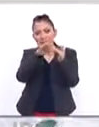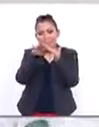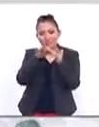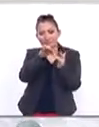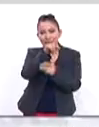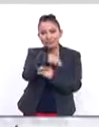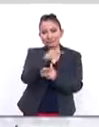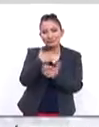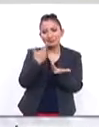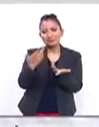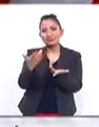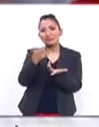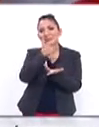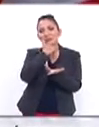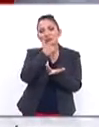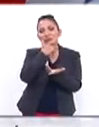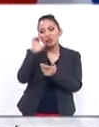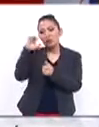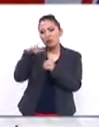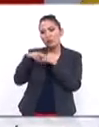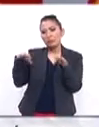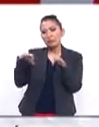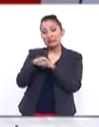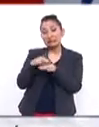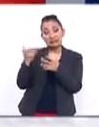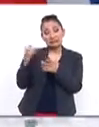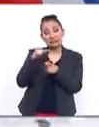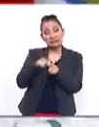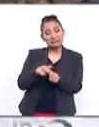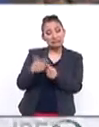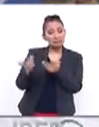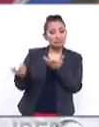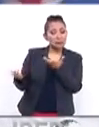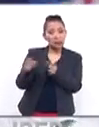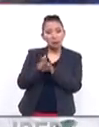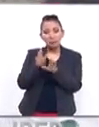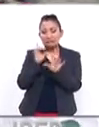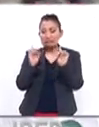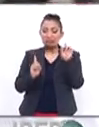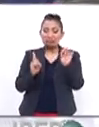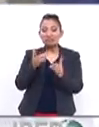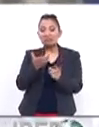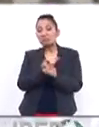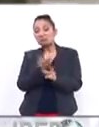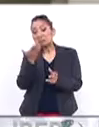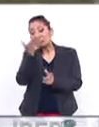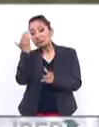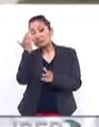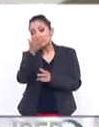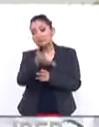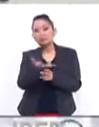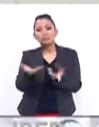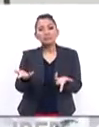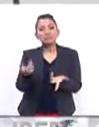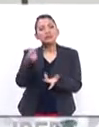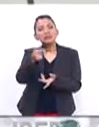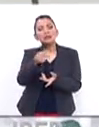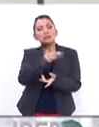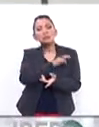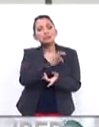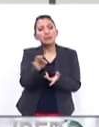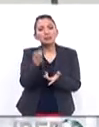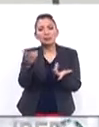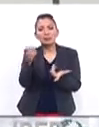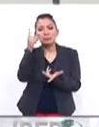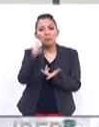a la isla con Europa, pues siguen en una incertidumbre. ¿Qué se puede